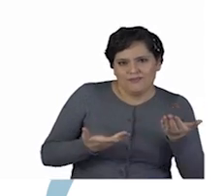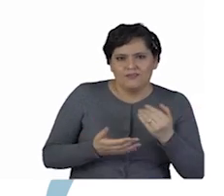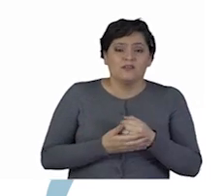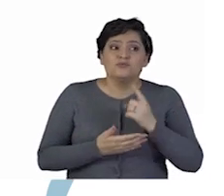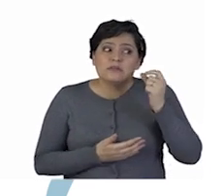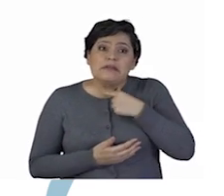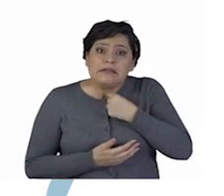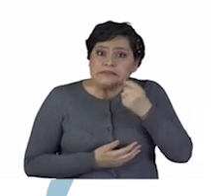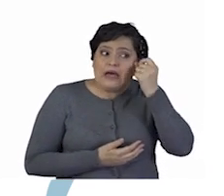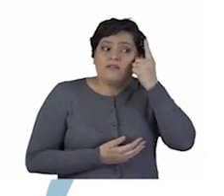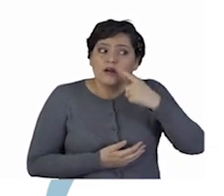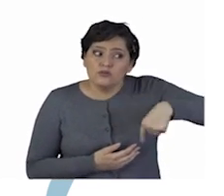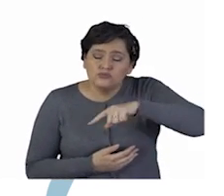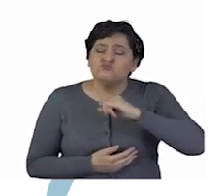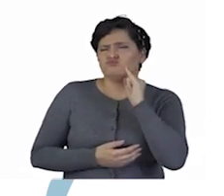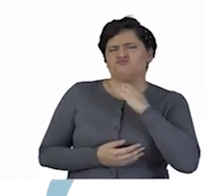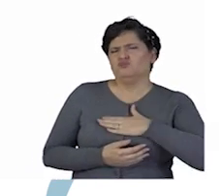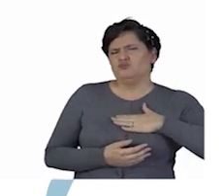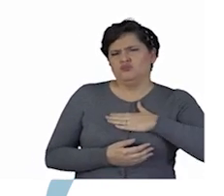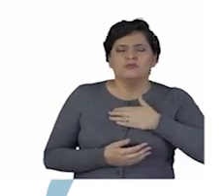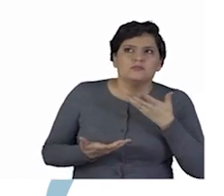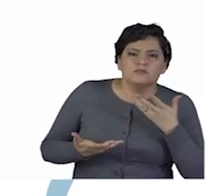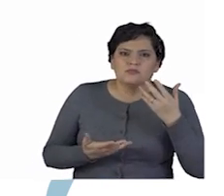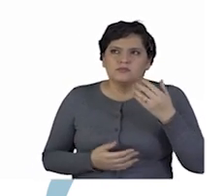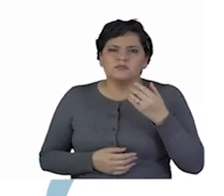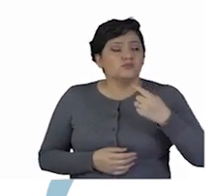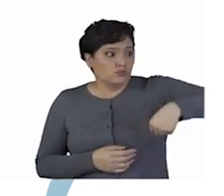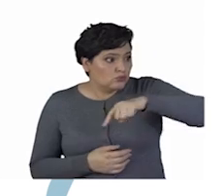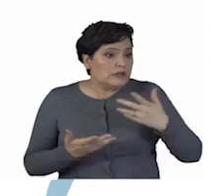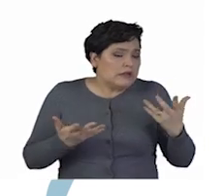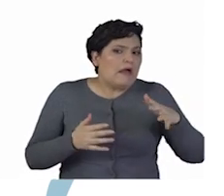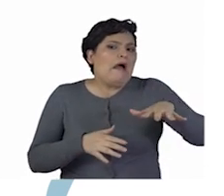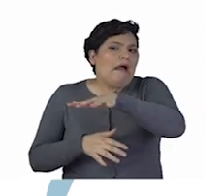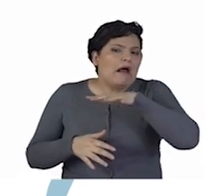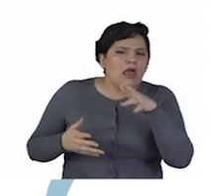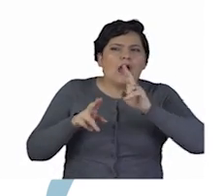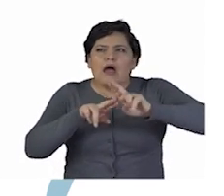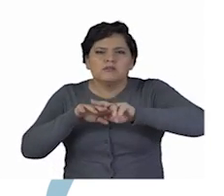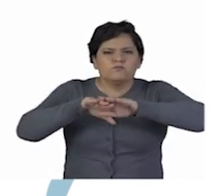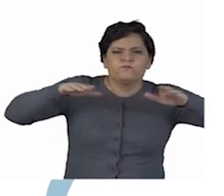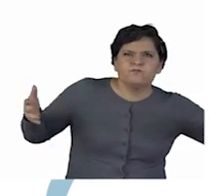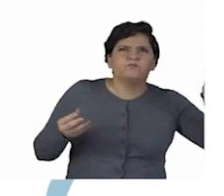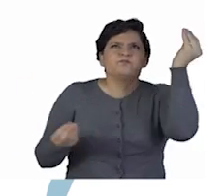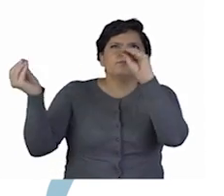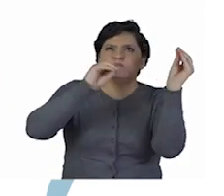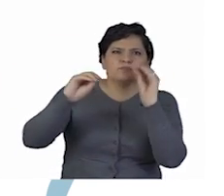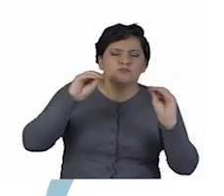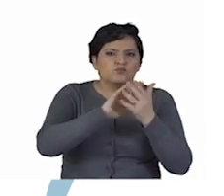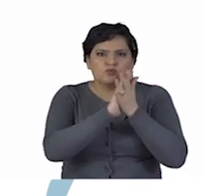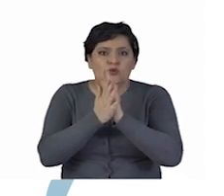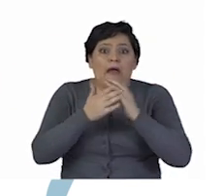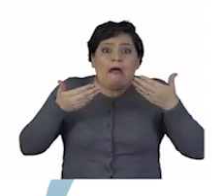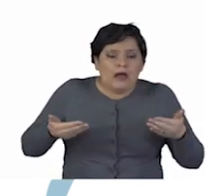¿Quieres saber de nosotros? Me encantaría. Nosotros somos del área de realización escenográfica.